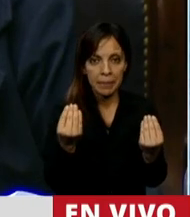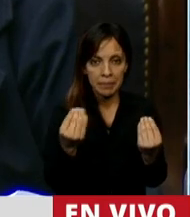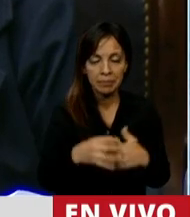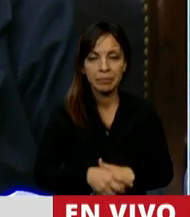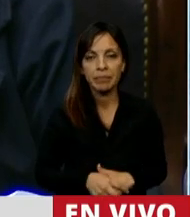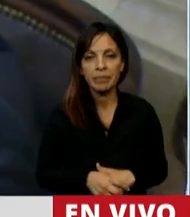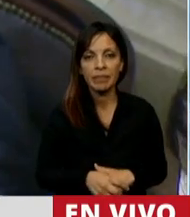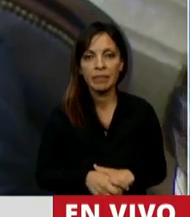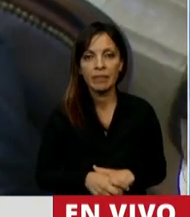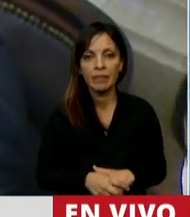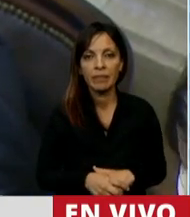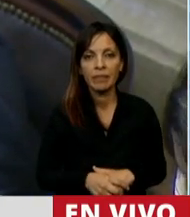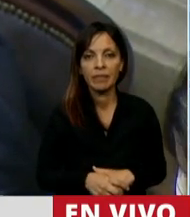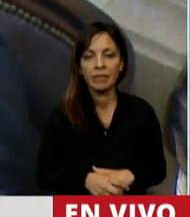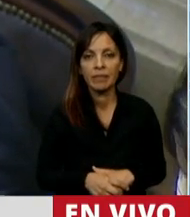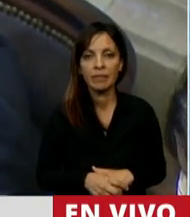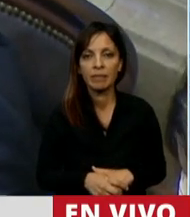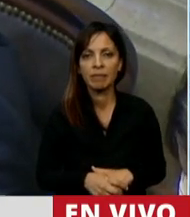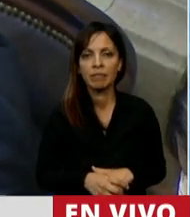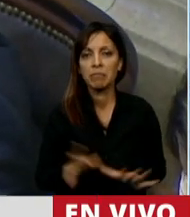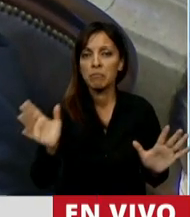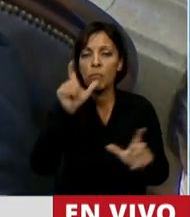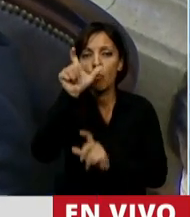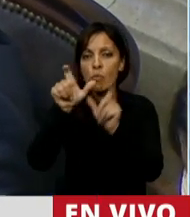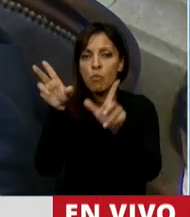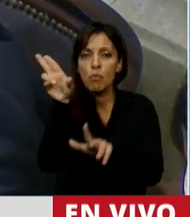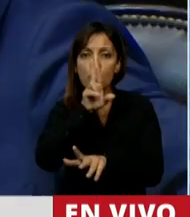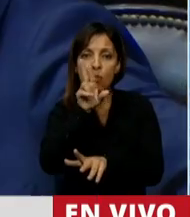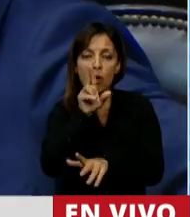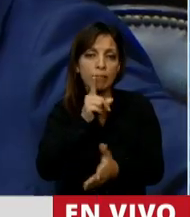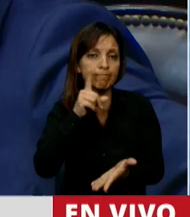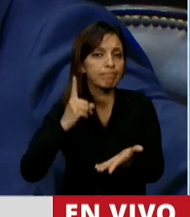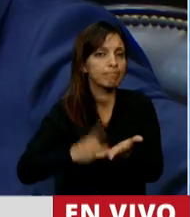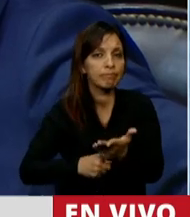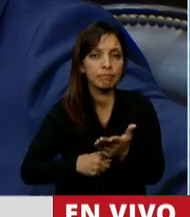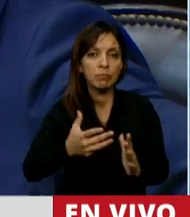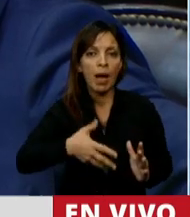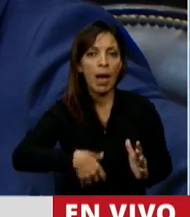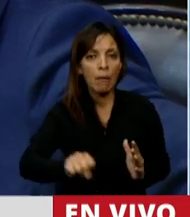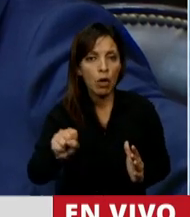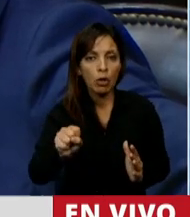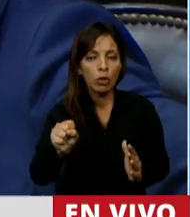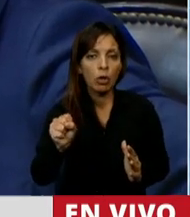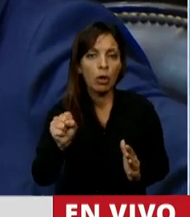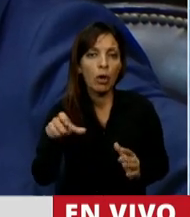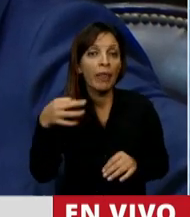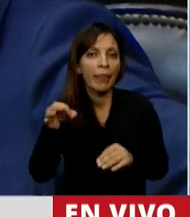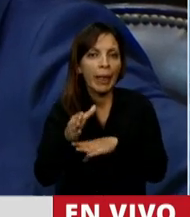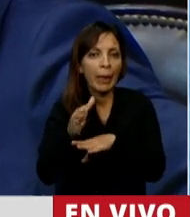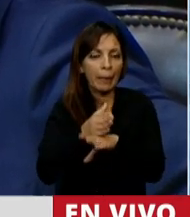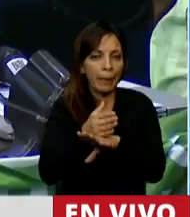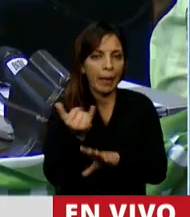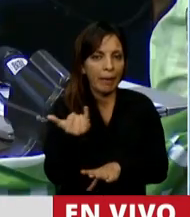toda aquella mujer que quiere practicarse el aborto tiene que ser informada,